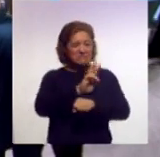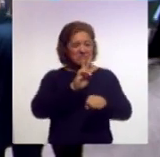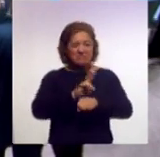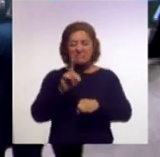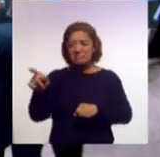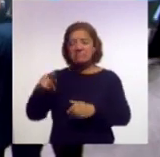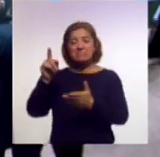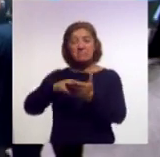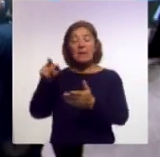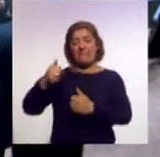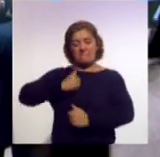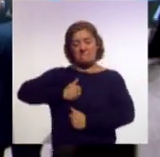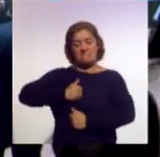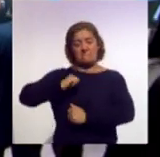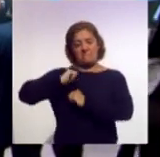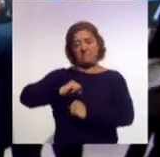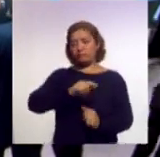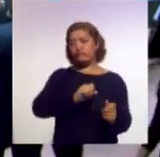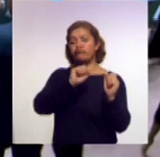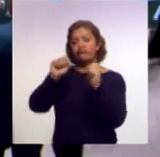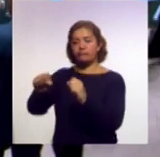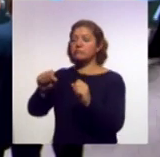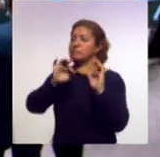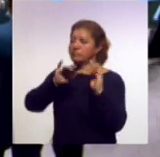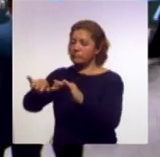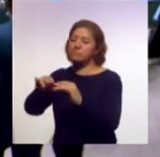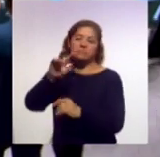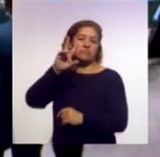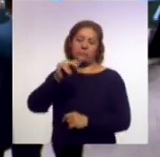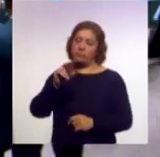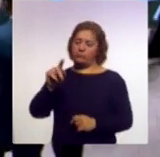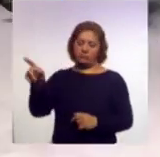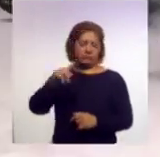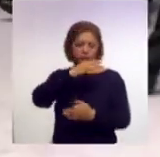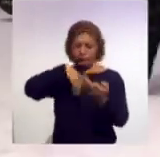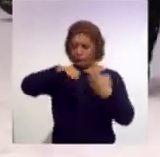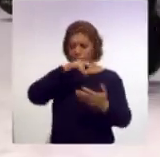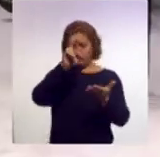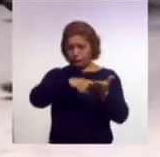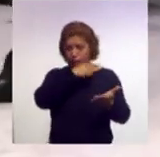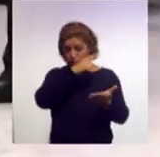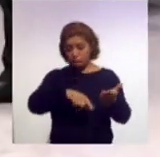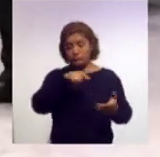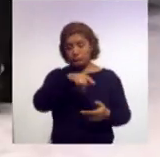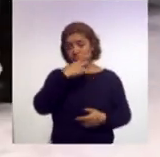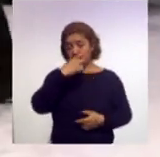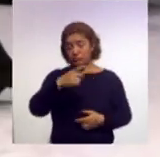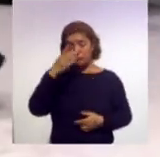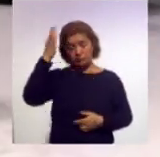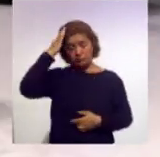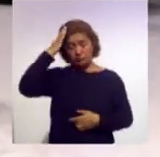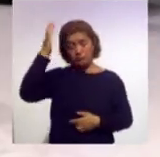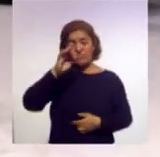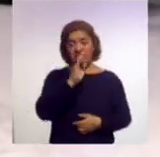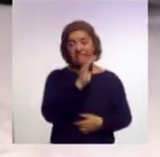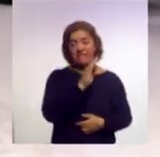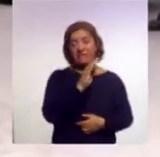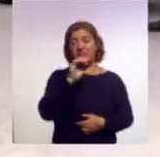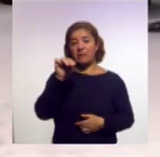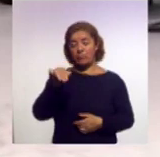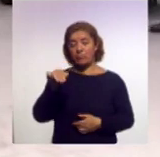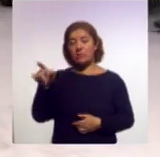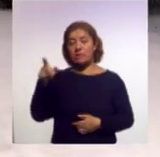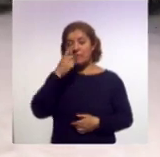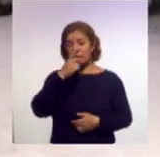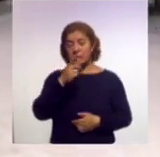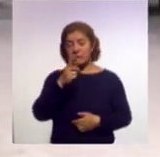cualquier intervención militar En palabras del alta representante de política exterior y de seguridad de la Unión Europea Federica Mogherini en el Consejo de